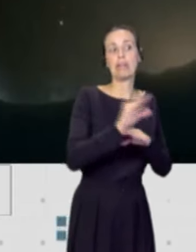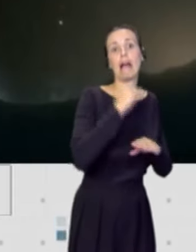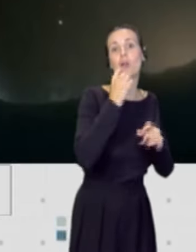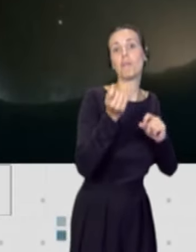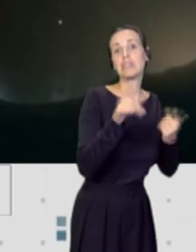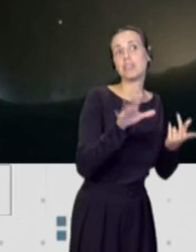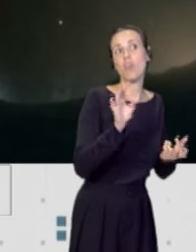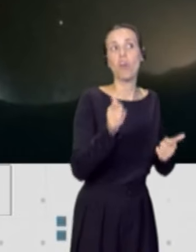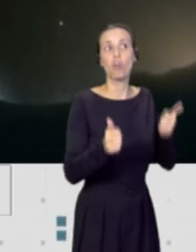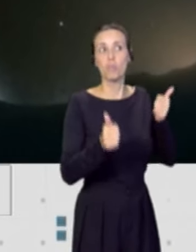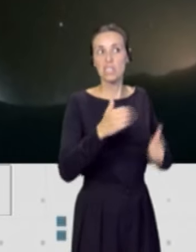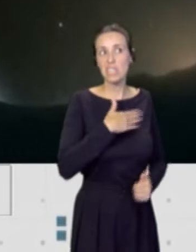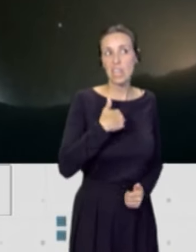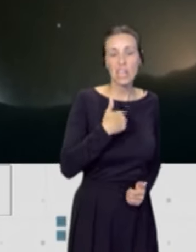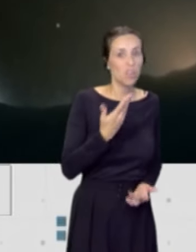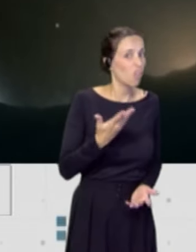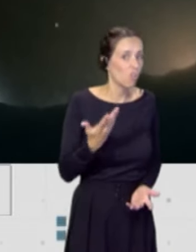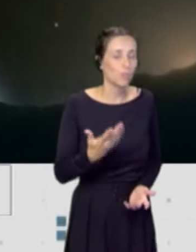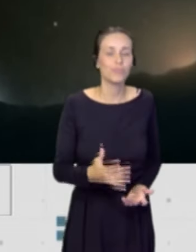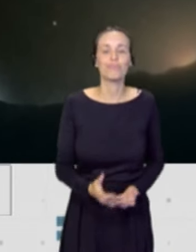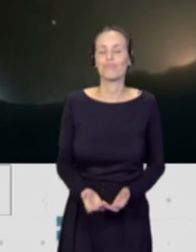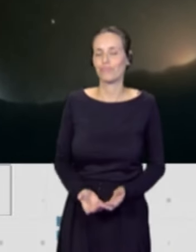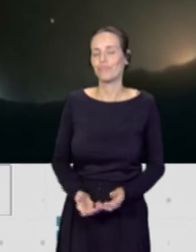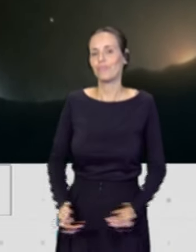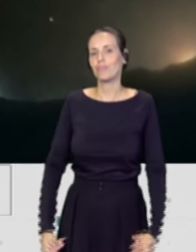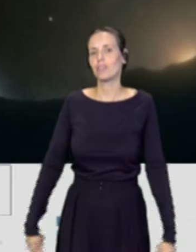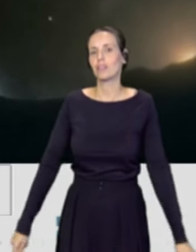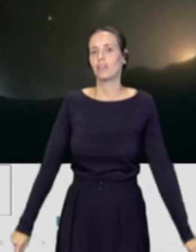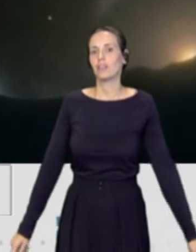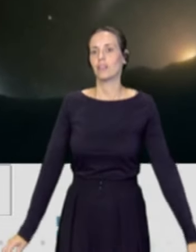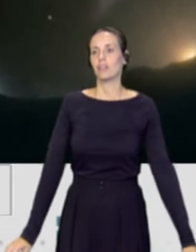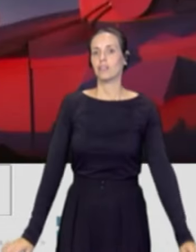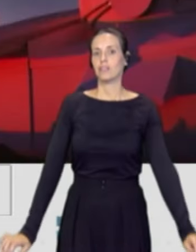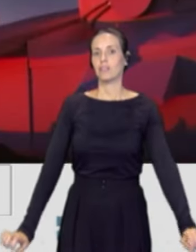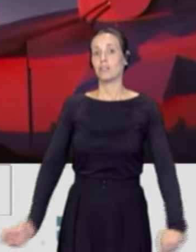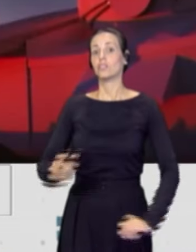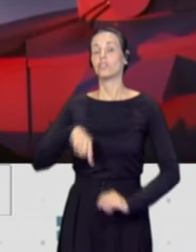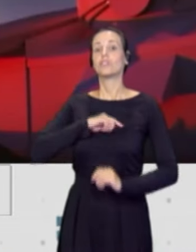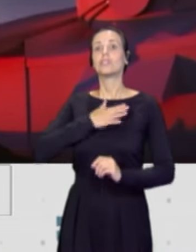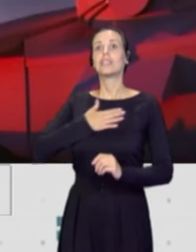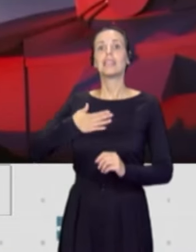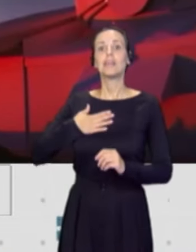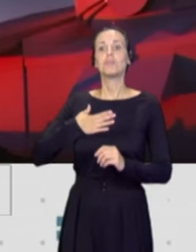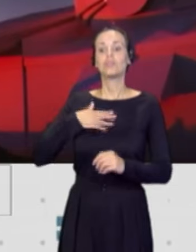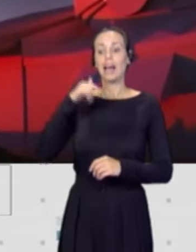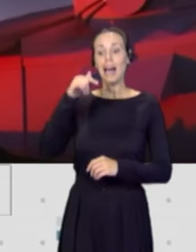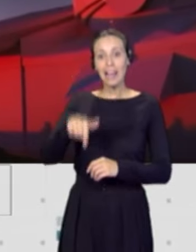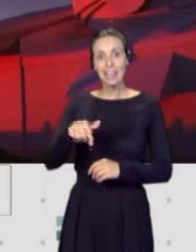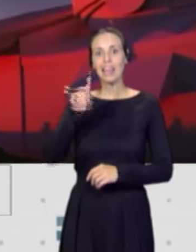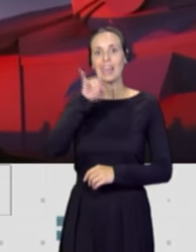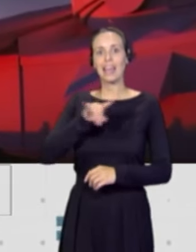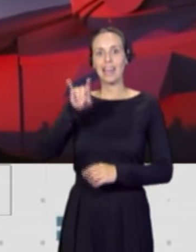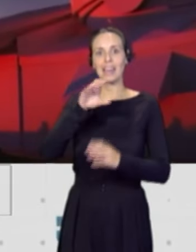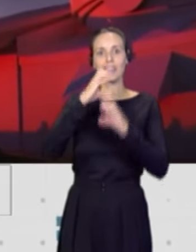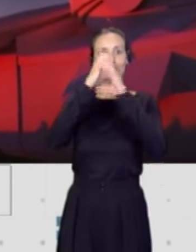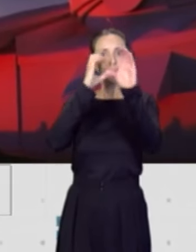competencia? Es lo que pretendemos, pretendemos atraer infraestructuras adicionales a Canarias. Hay más de